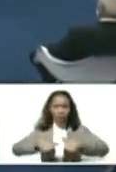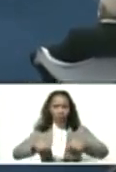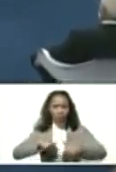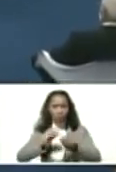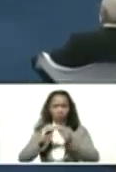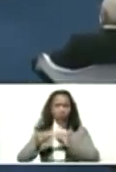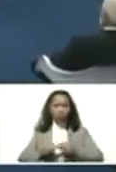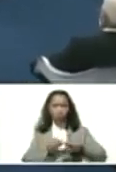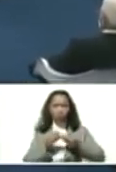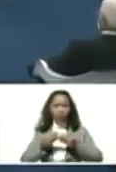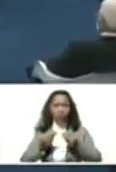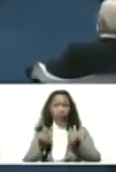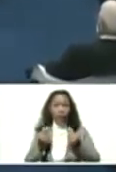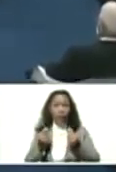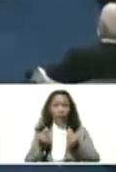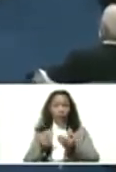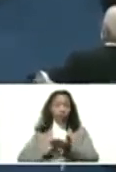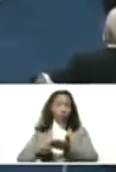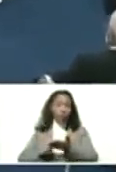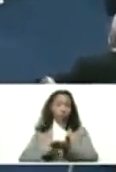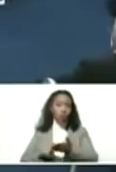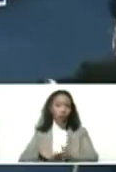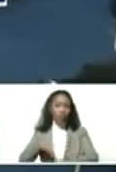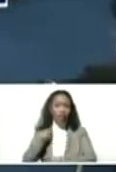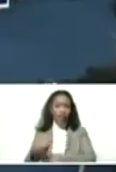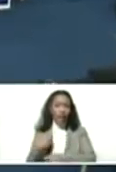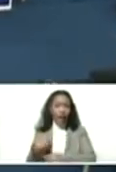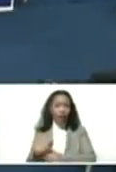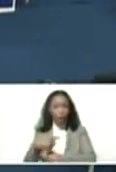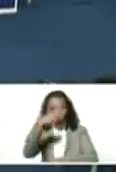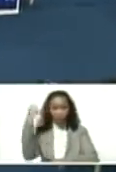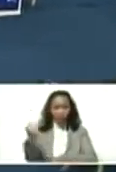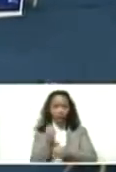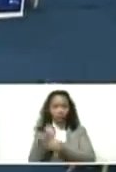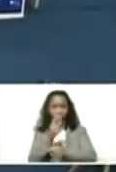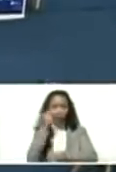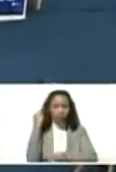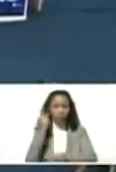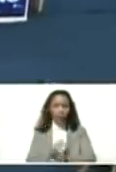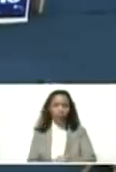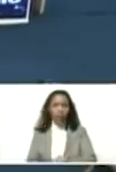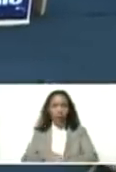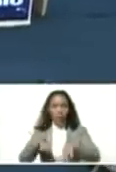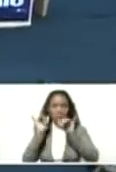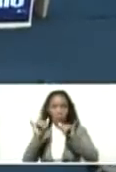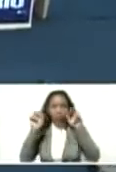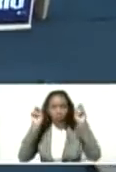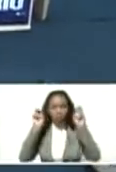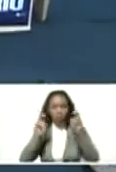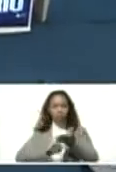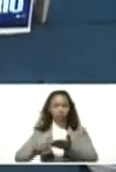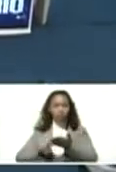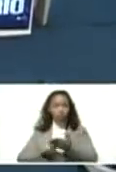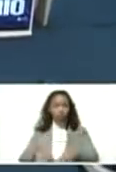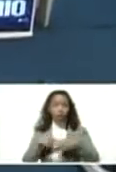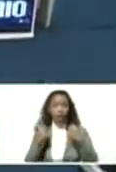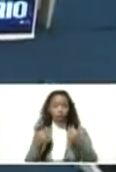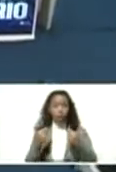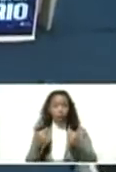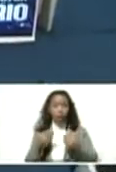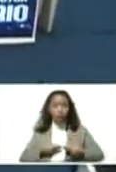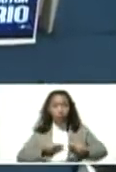creación de riqueza, recuperar el salario de los trabajadores y las trabajadoras, en el mismo marco de la recuperación de una economía